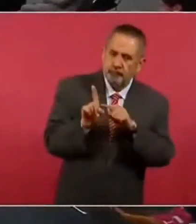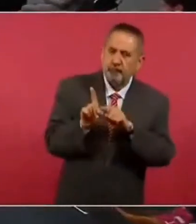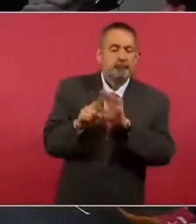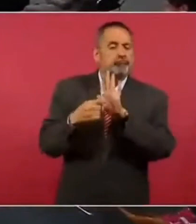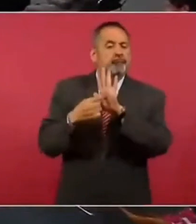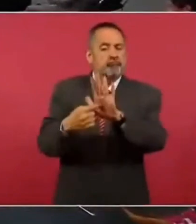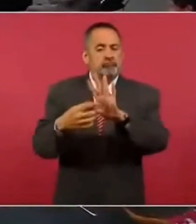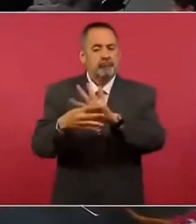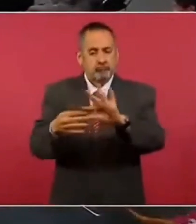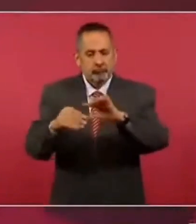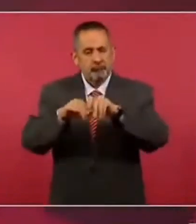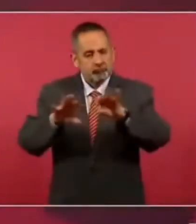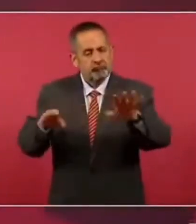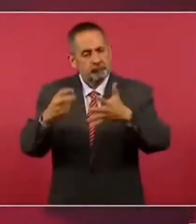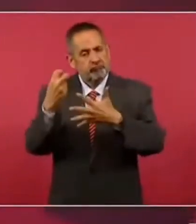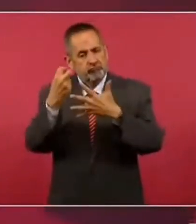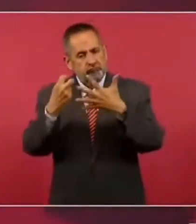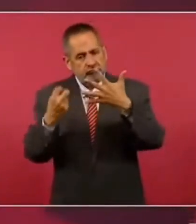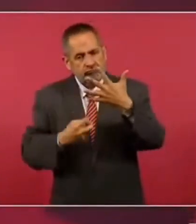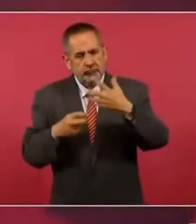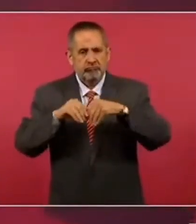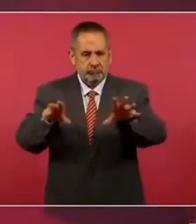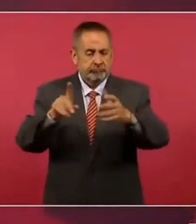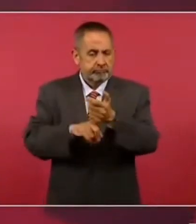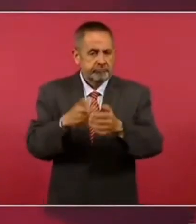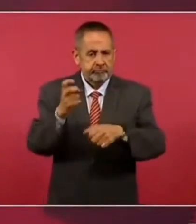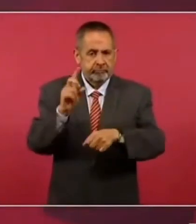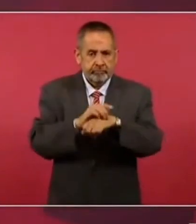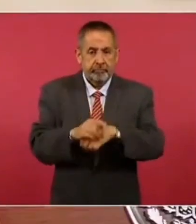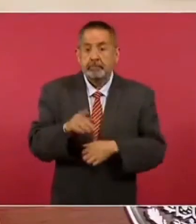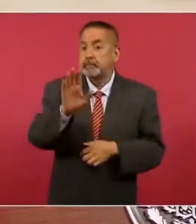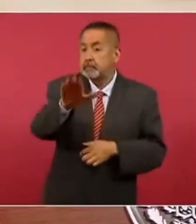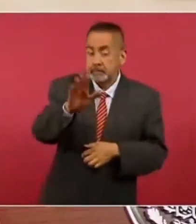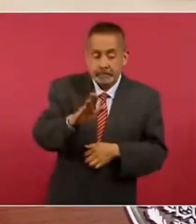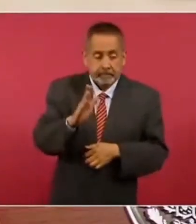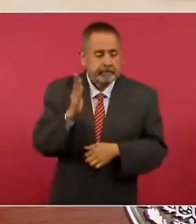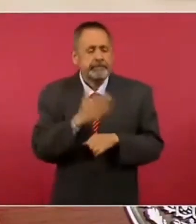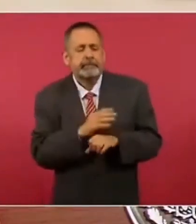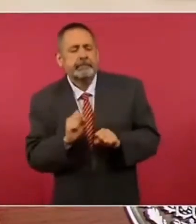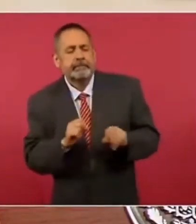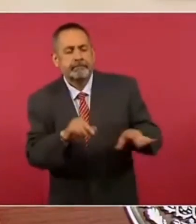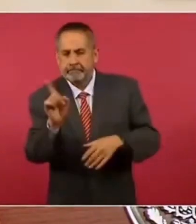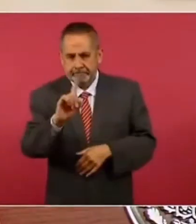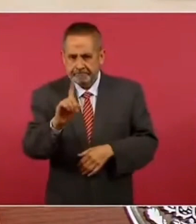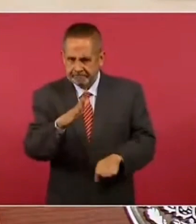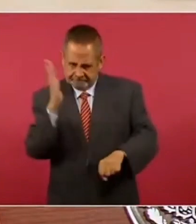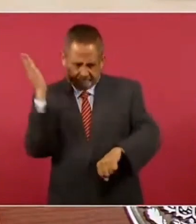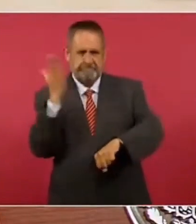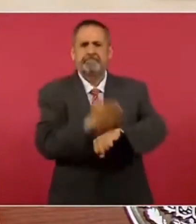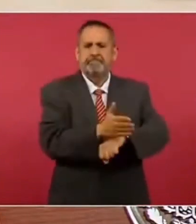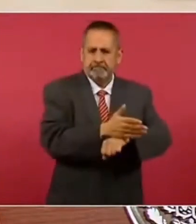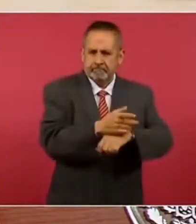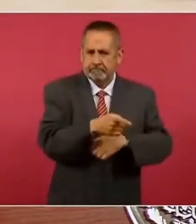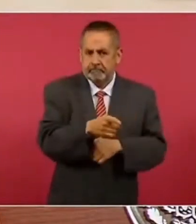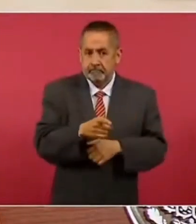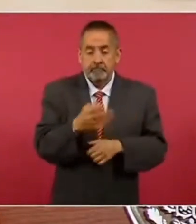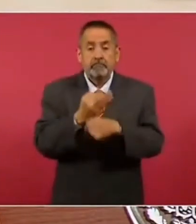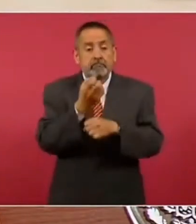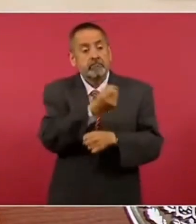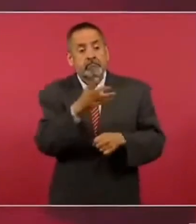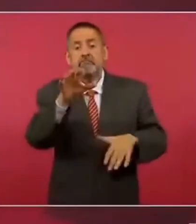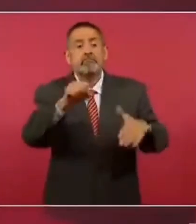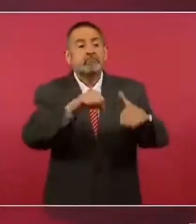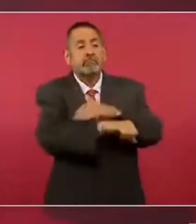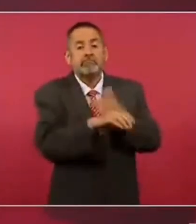Bien, y no va a haber impunidad para nadie. Tan es así que ya están presos,